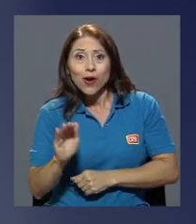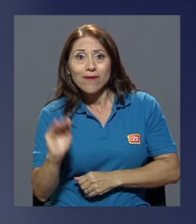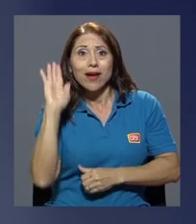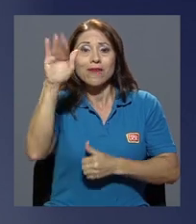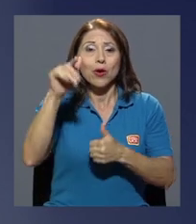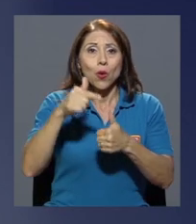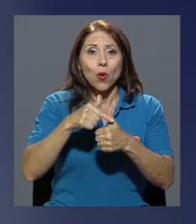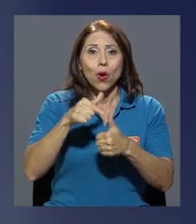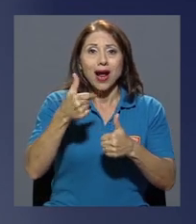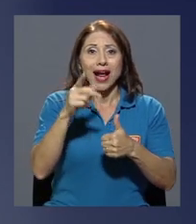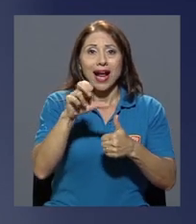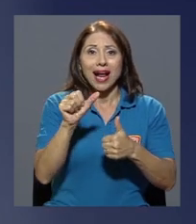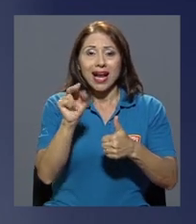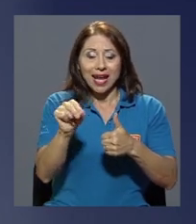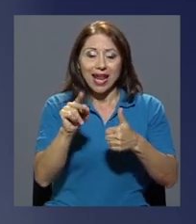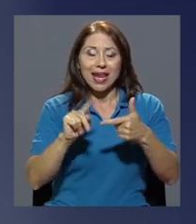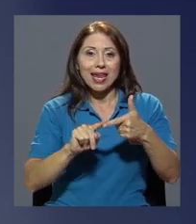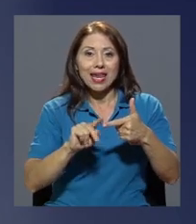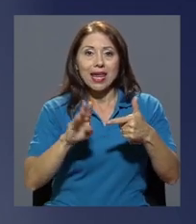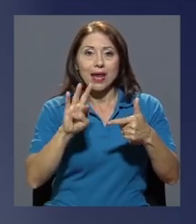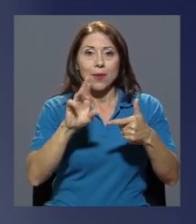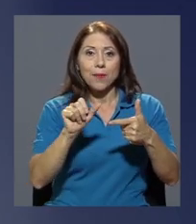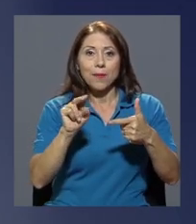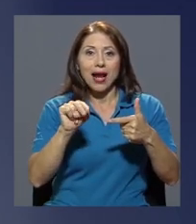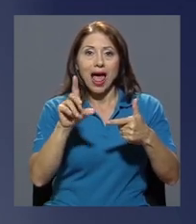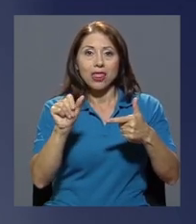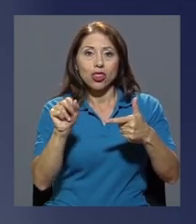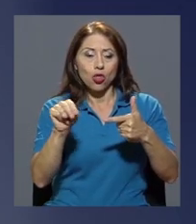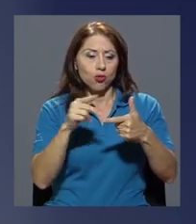uno se llama Glenn y el otro se llama Brandon.